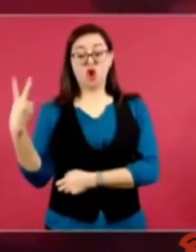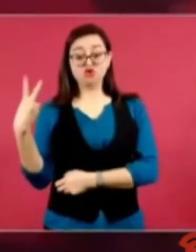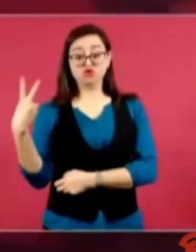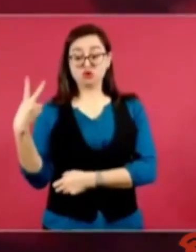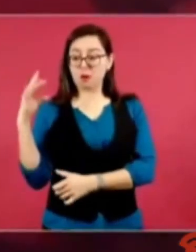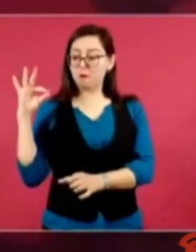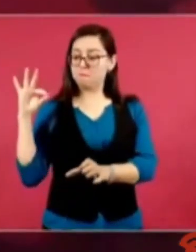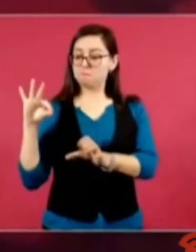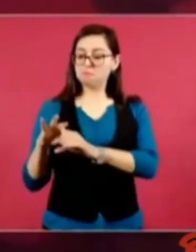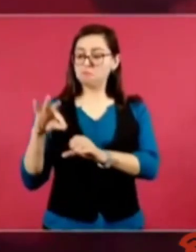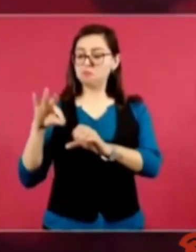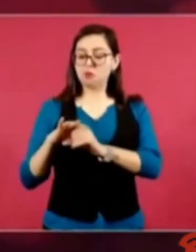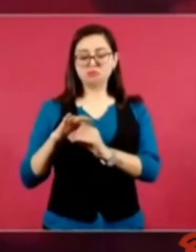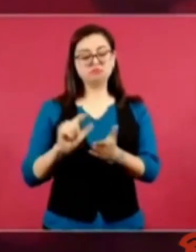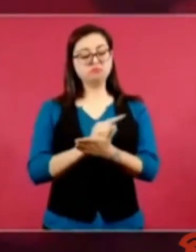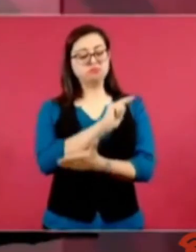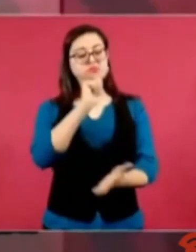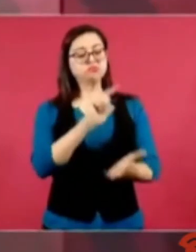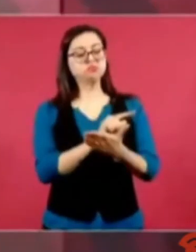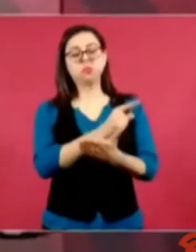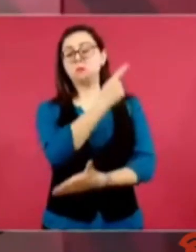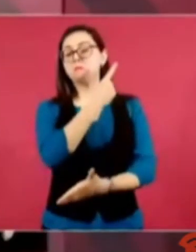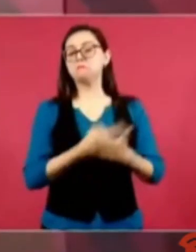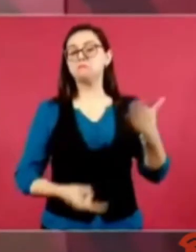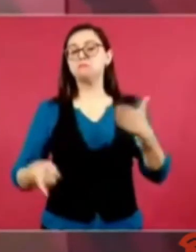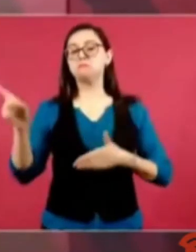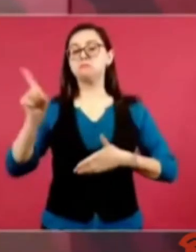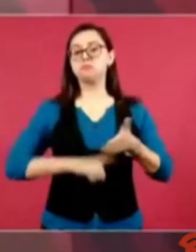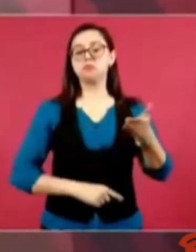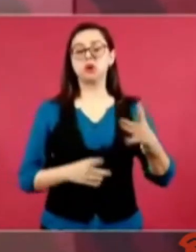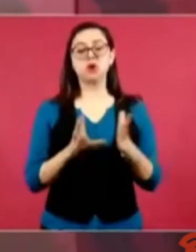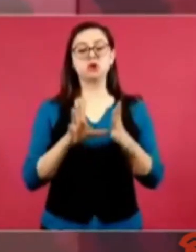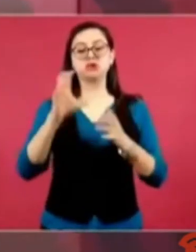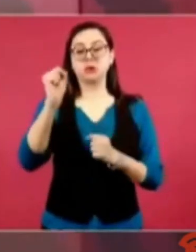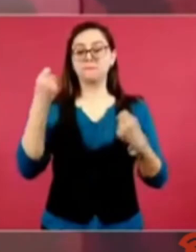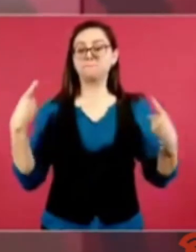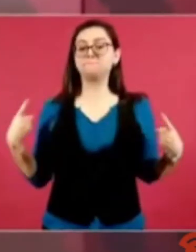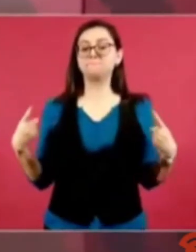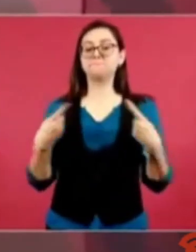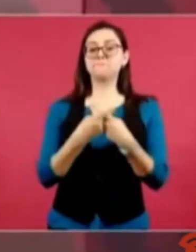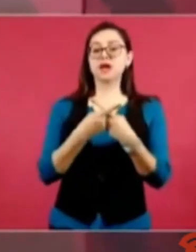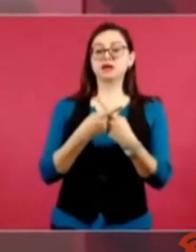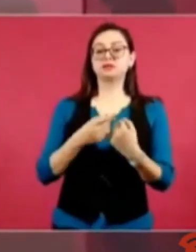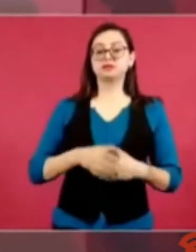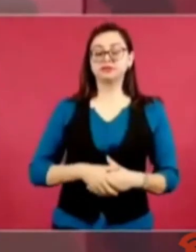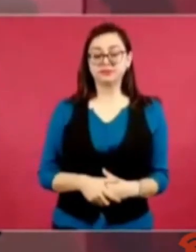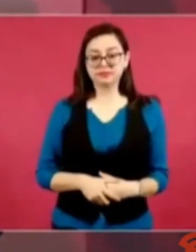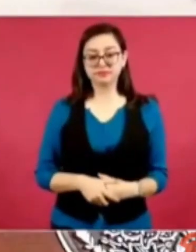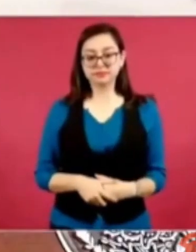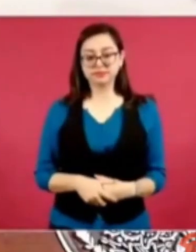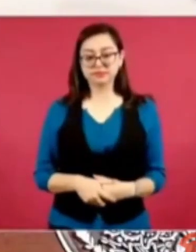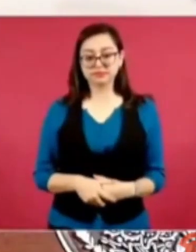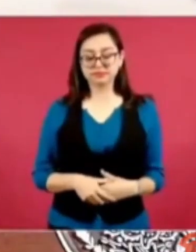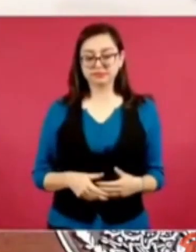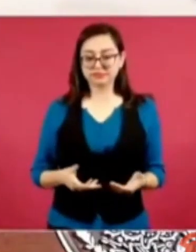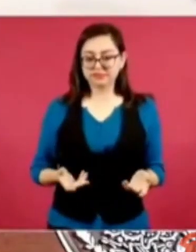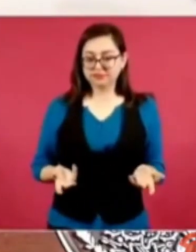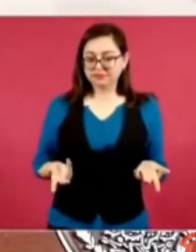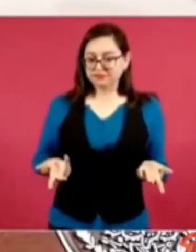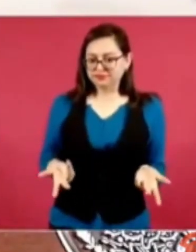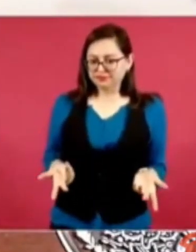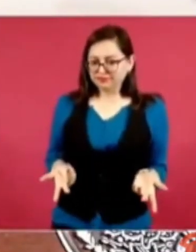dijeron ministros ministros se cancela. Lo que había